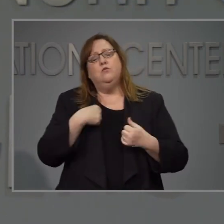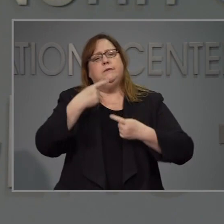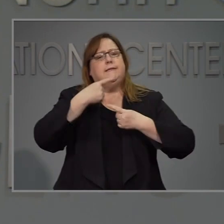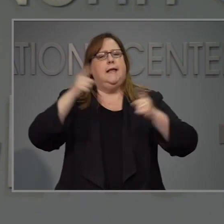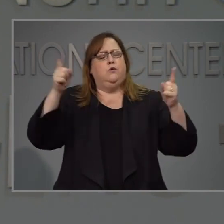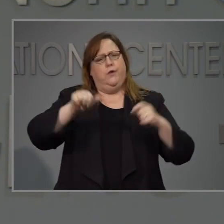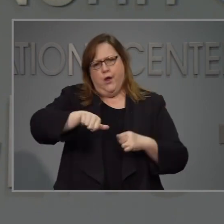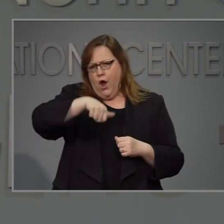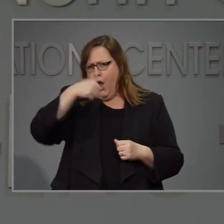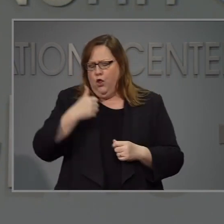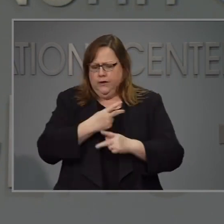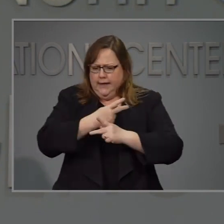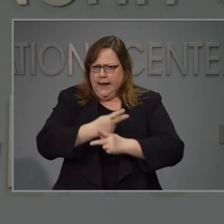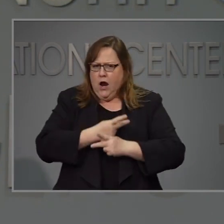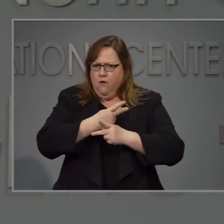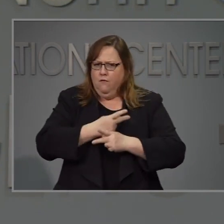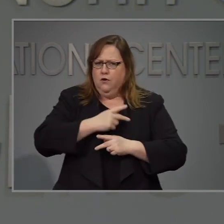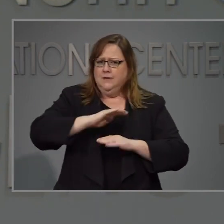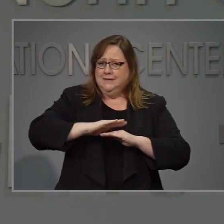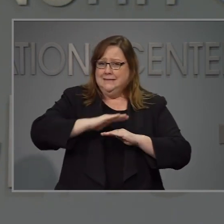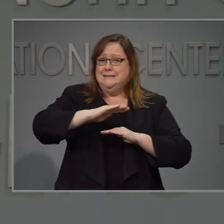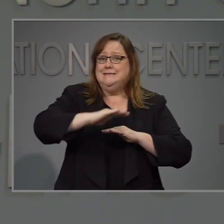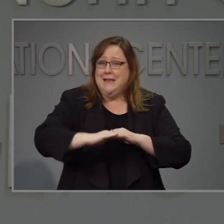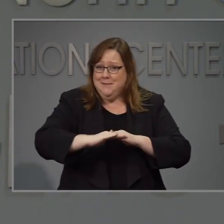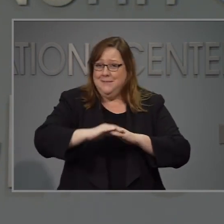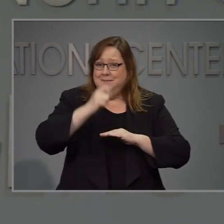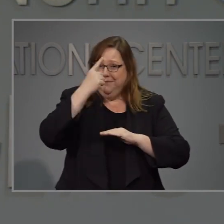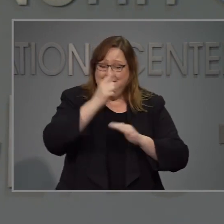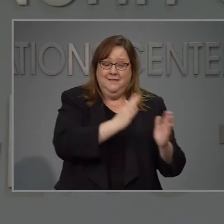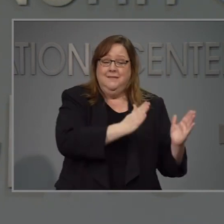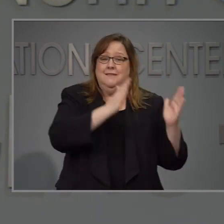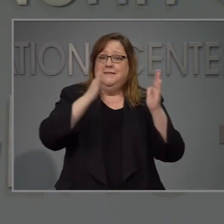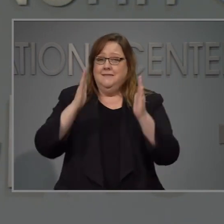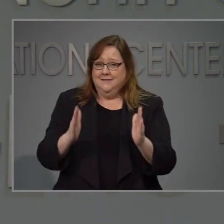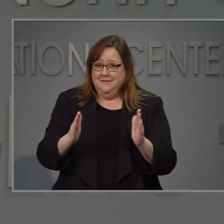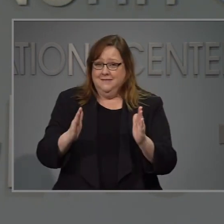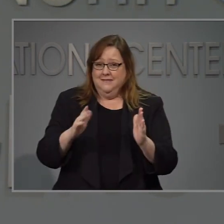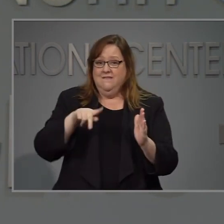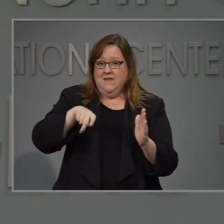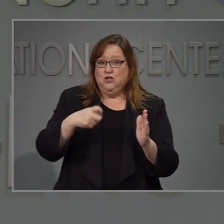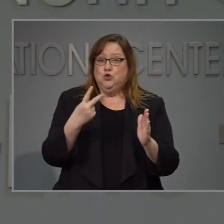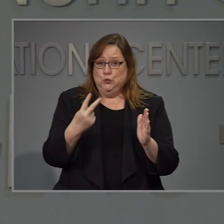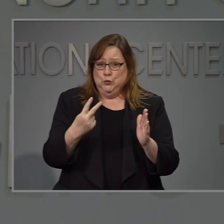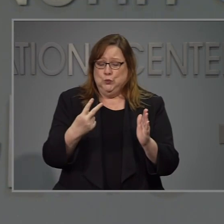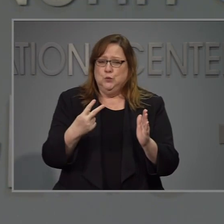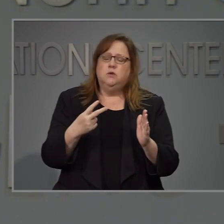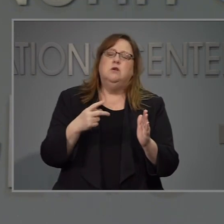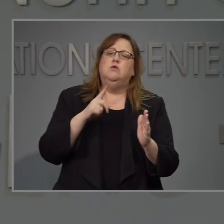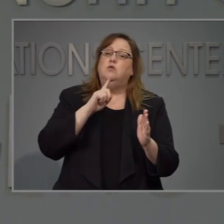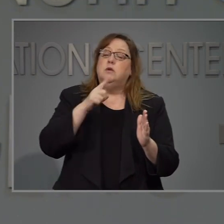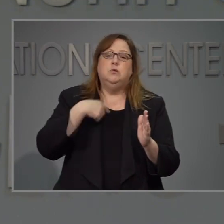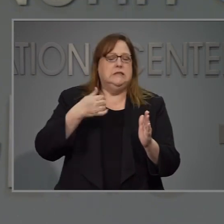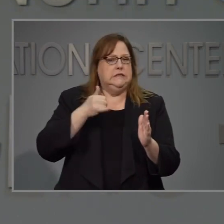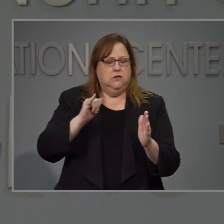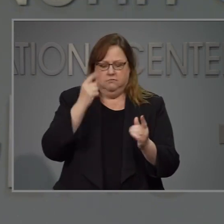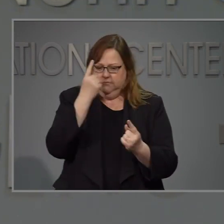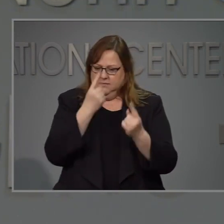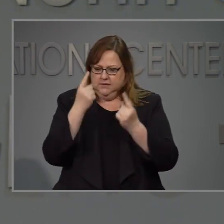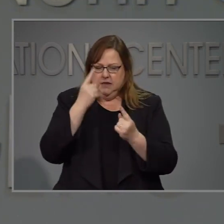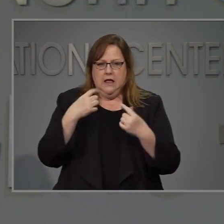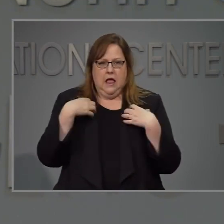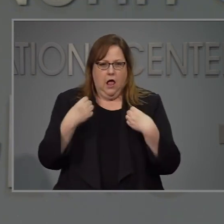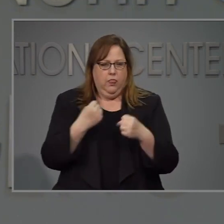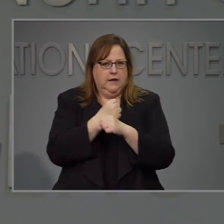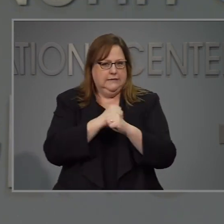un paso gradual y precavido y aún manteniendo las en las medidas de salud y